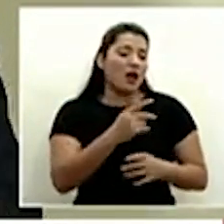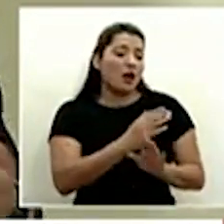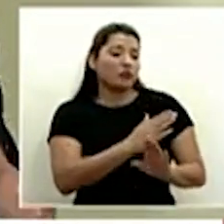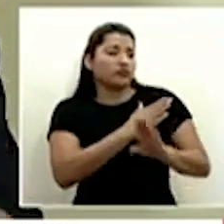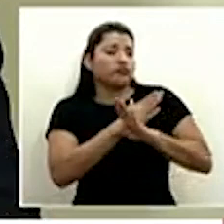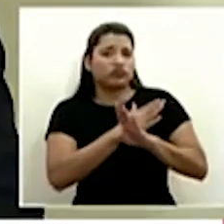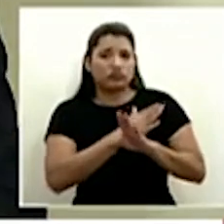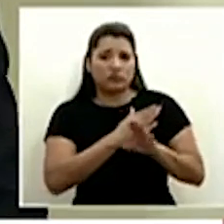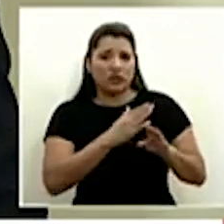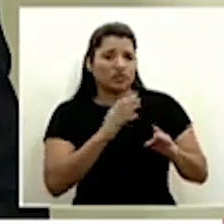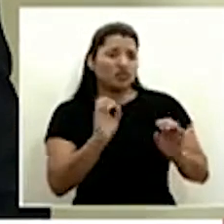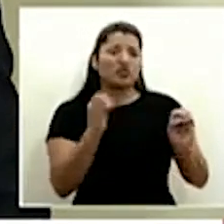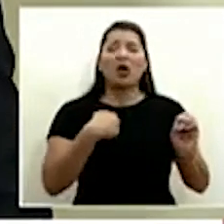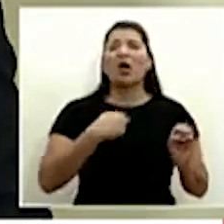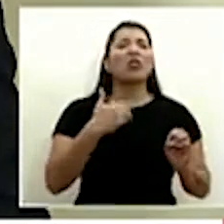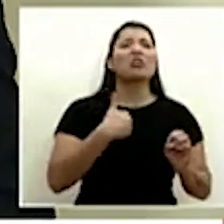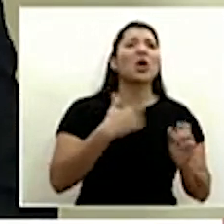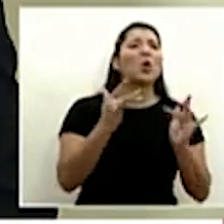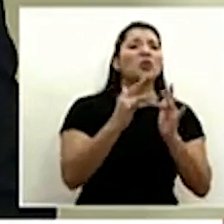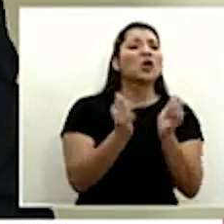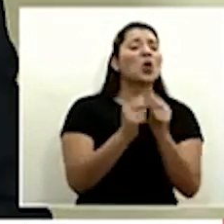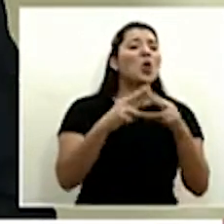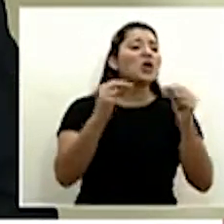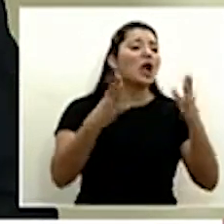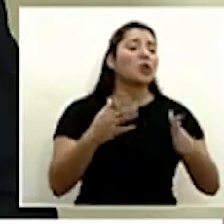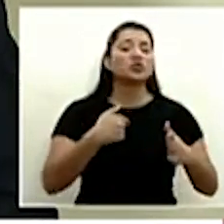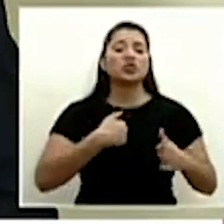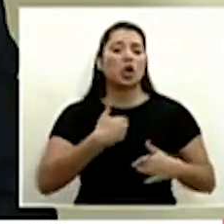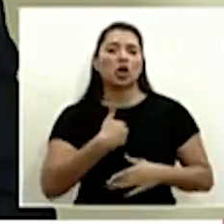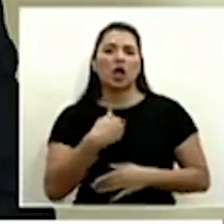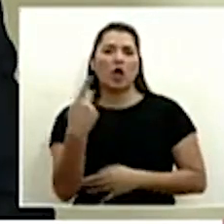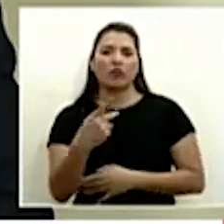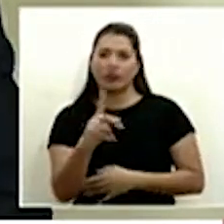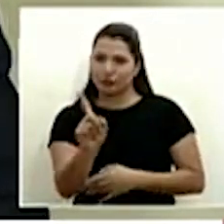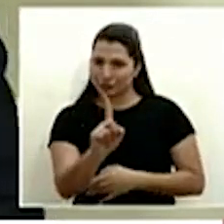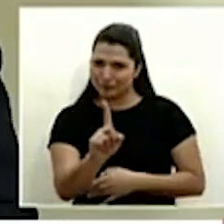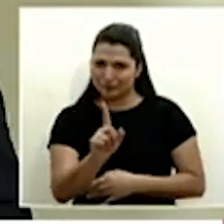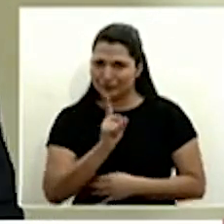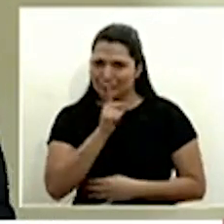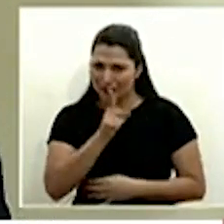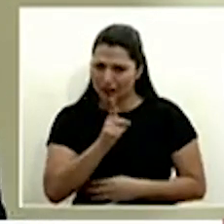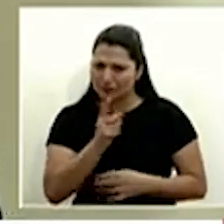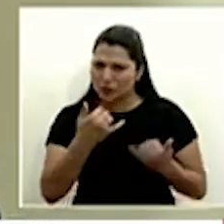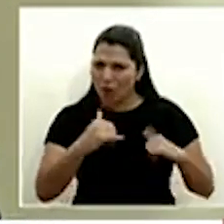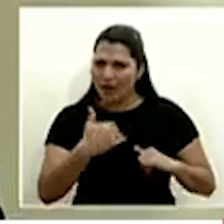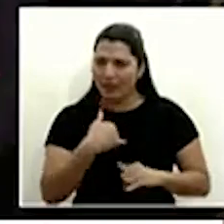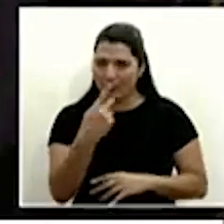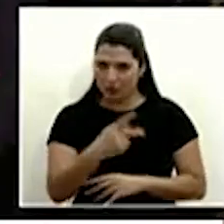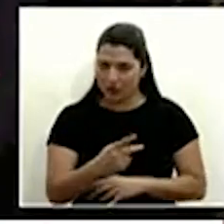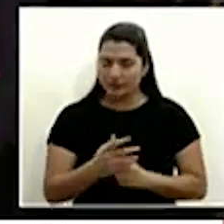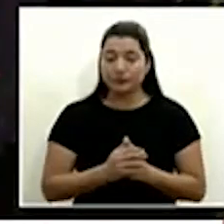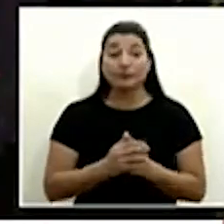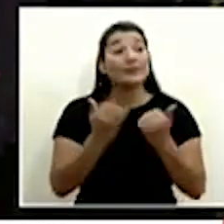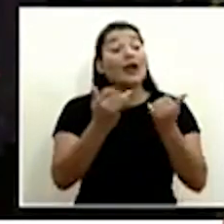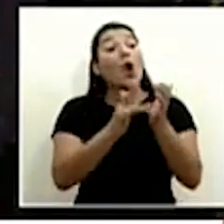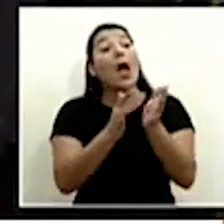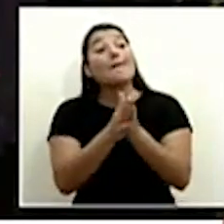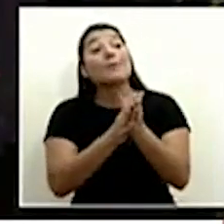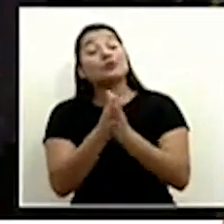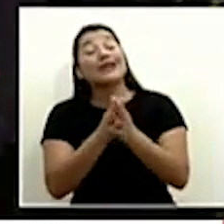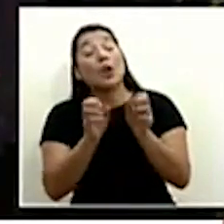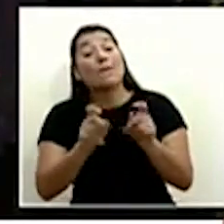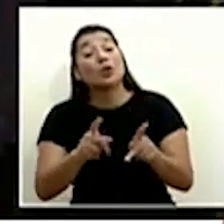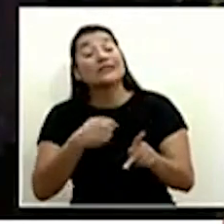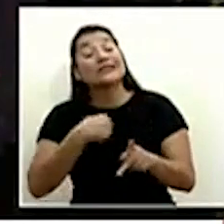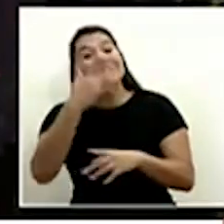vienen de Nicaragua no existe estamos cayendo también en un asunto que no es real Don Daniel aprovechando la oportunidad se me quedaba de lado